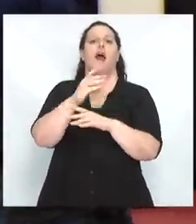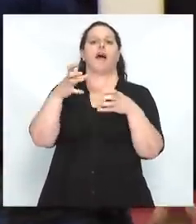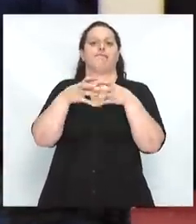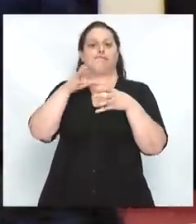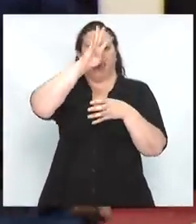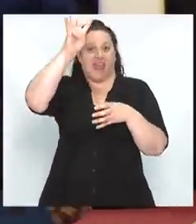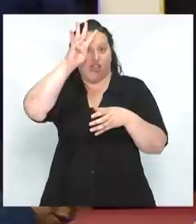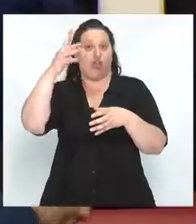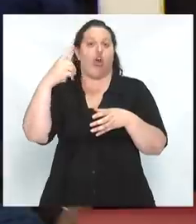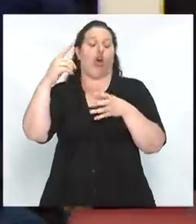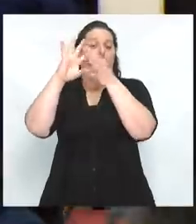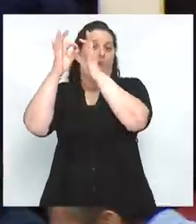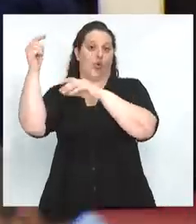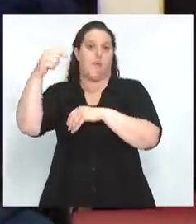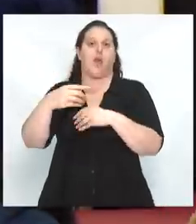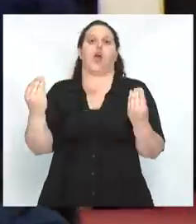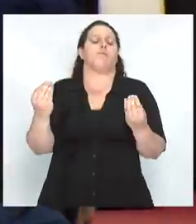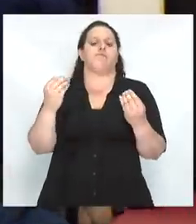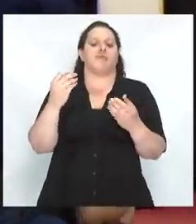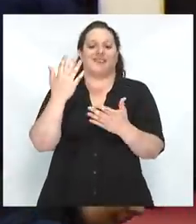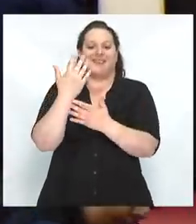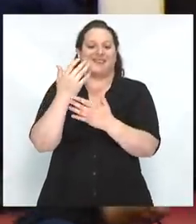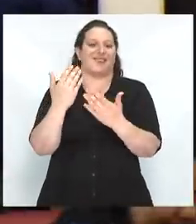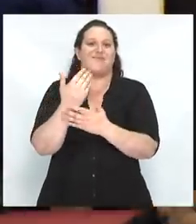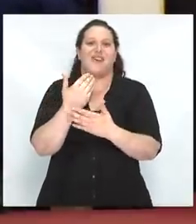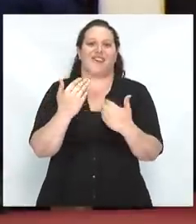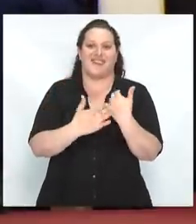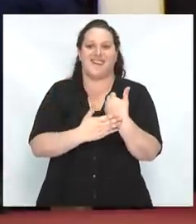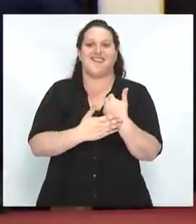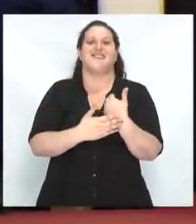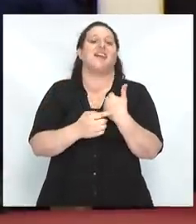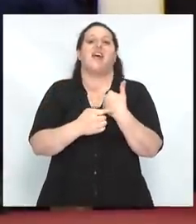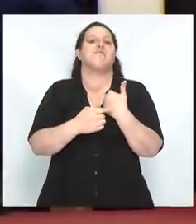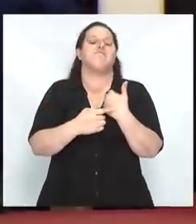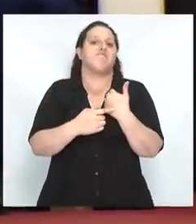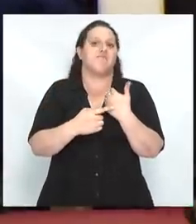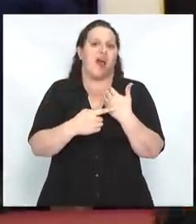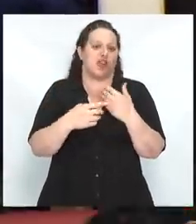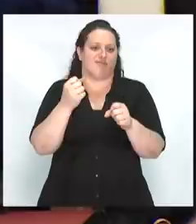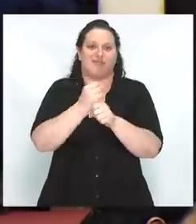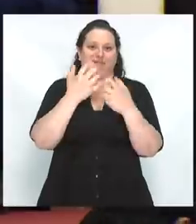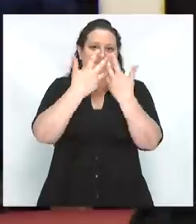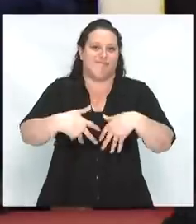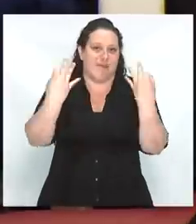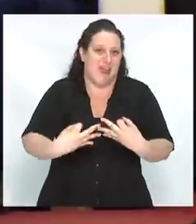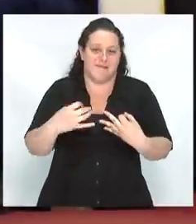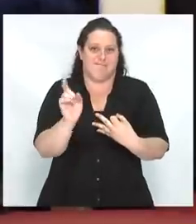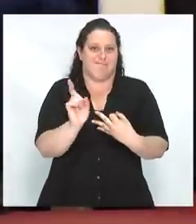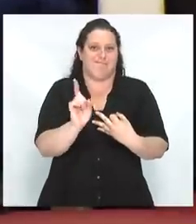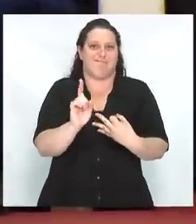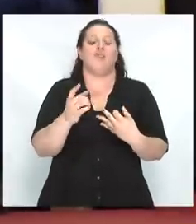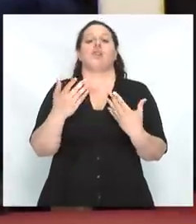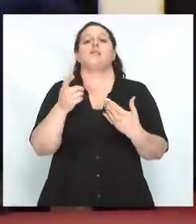referencia a la mano que no funciona bien. De ahí viene la palabra linke en alemán o la palabra